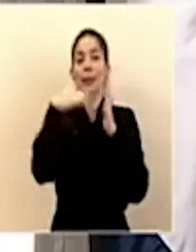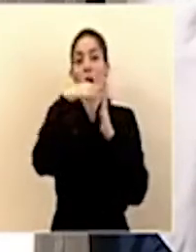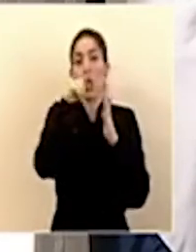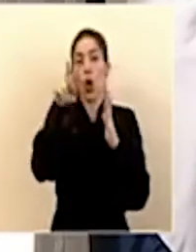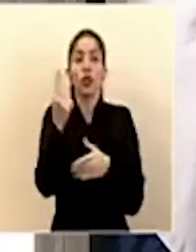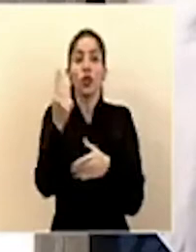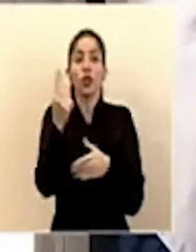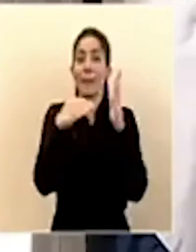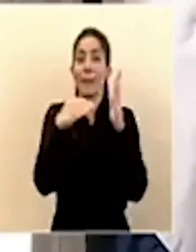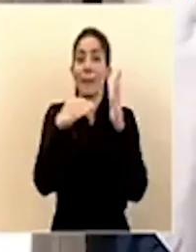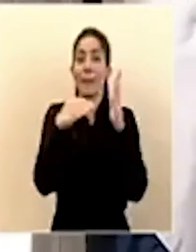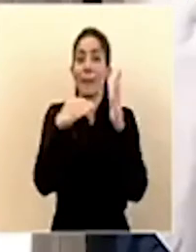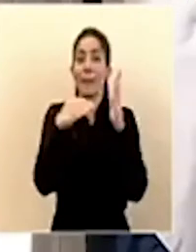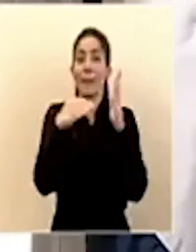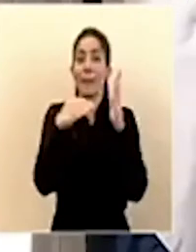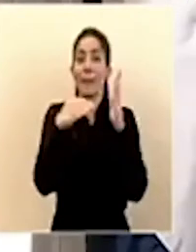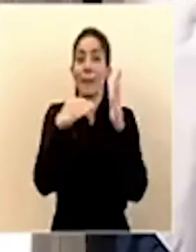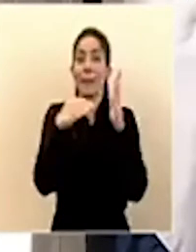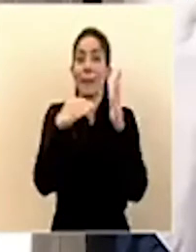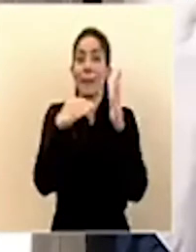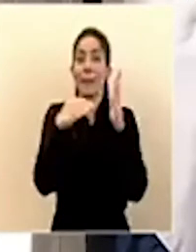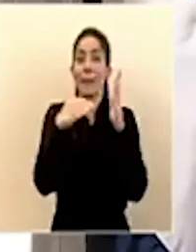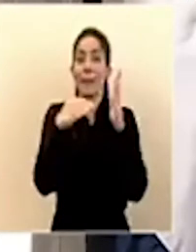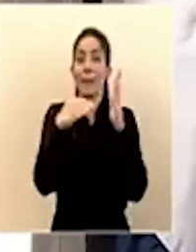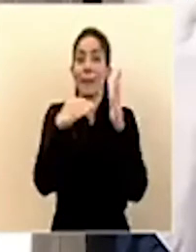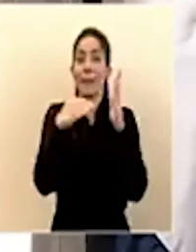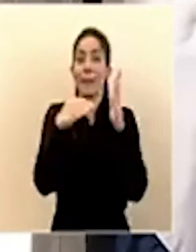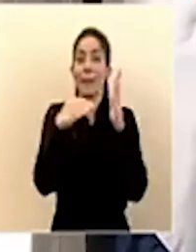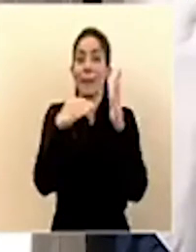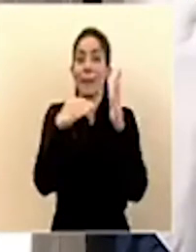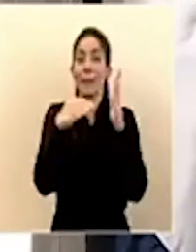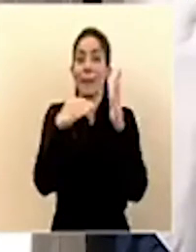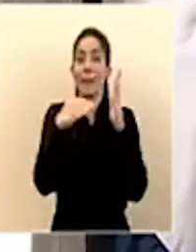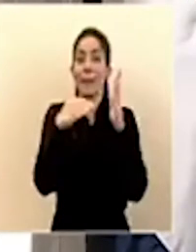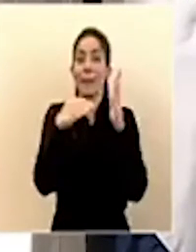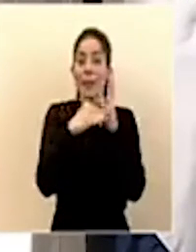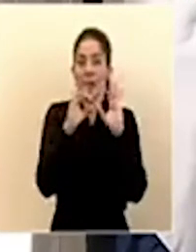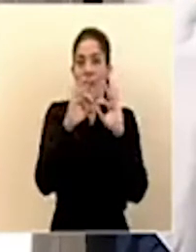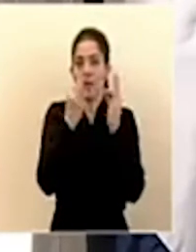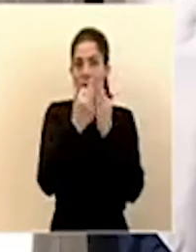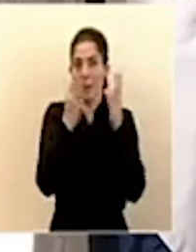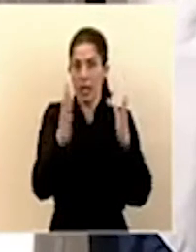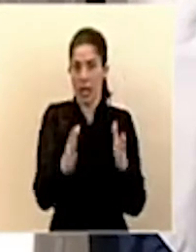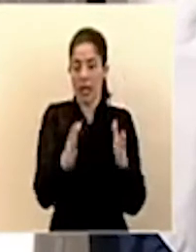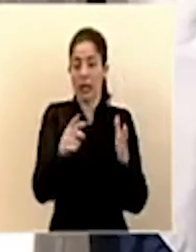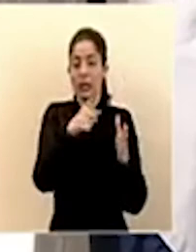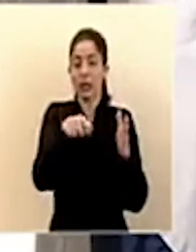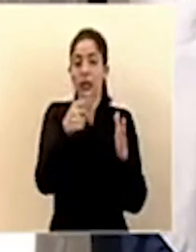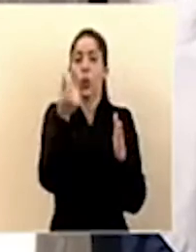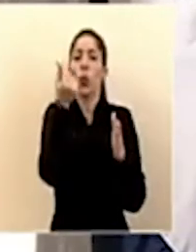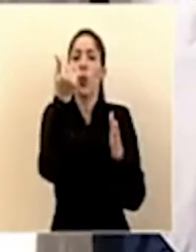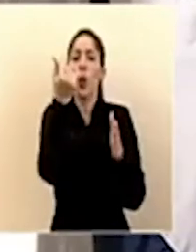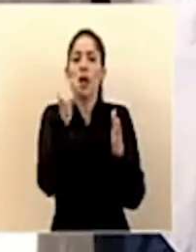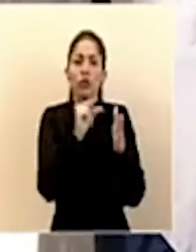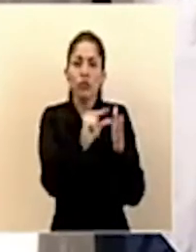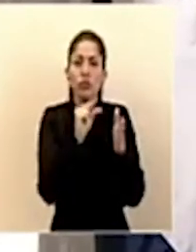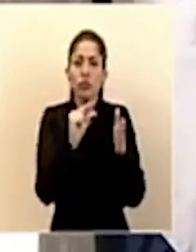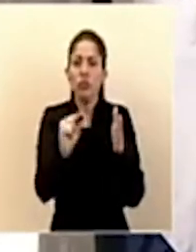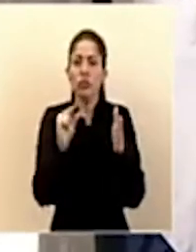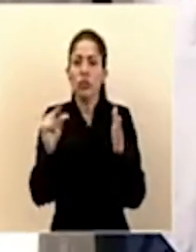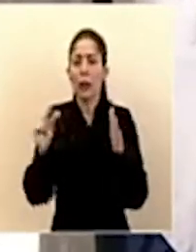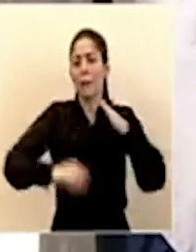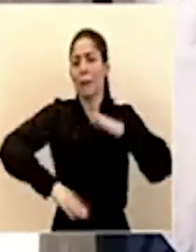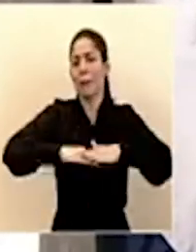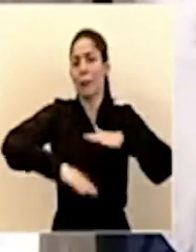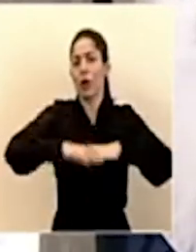cubriría en esta primera fase es a 375 mil familias con un monto máximo